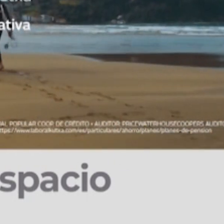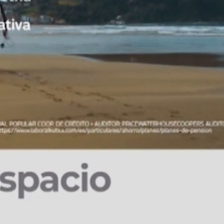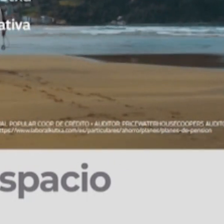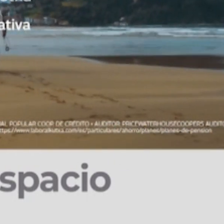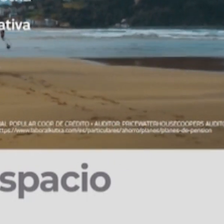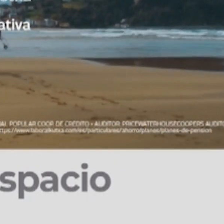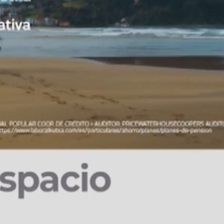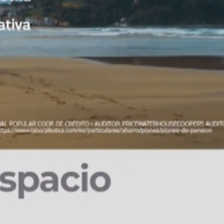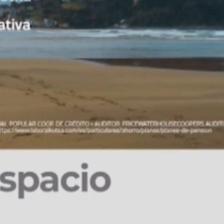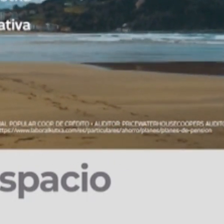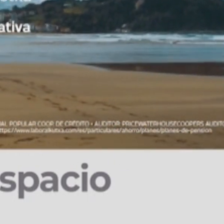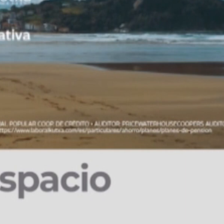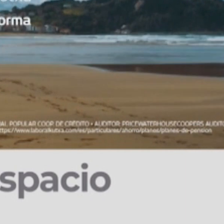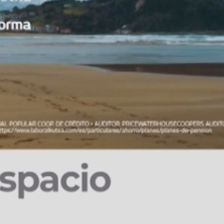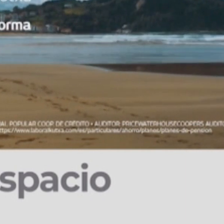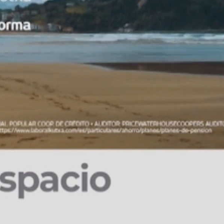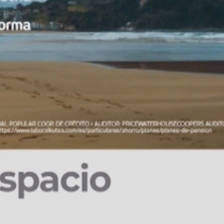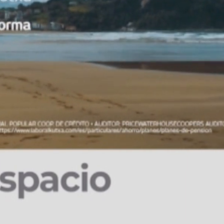Laboral Cucha, la banca cooperativa.